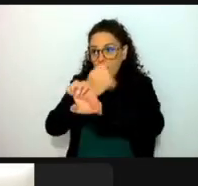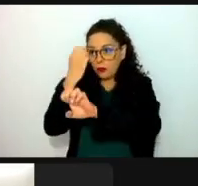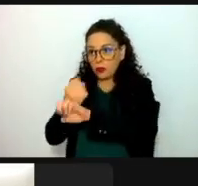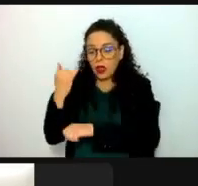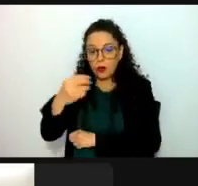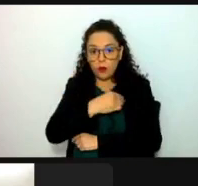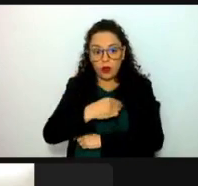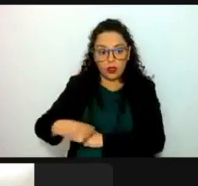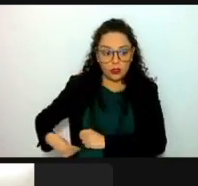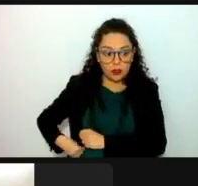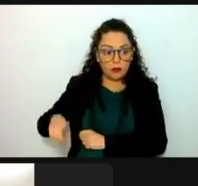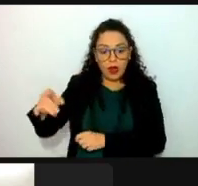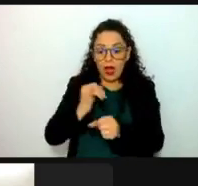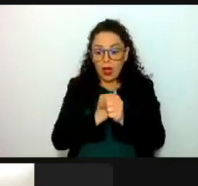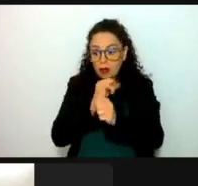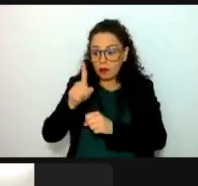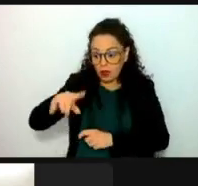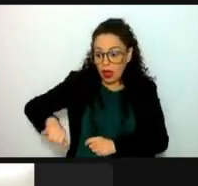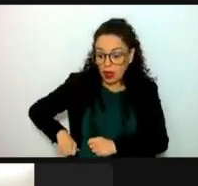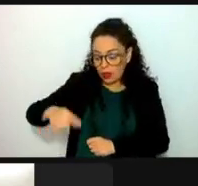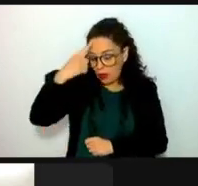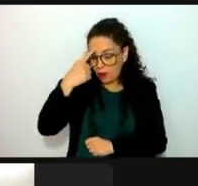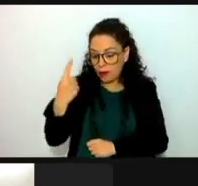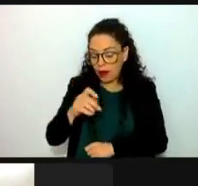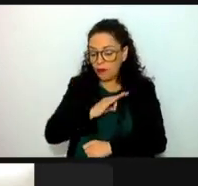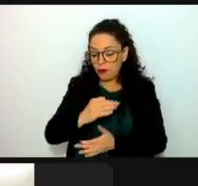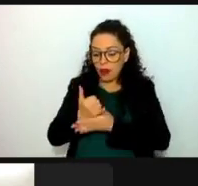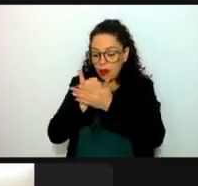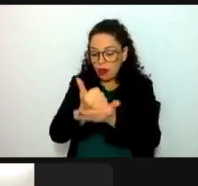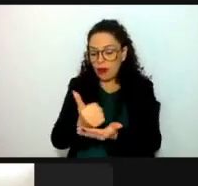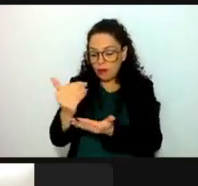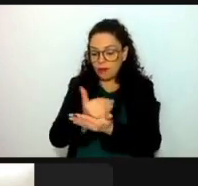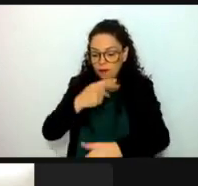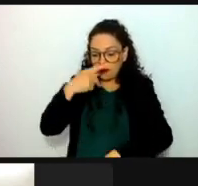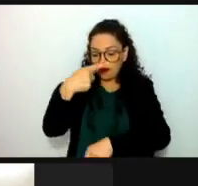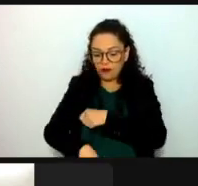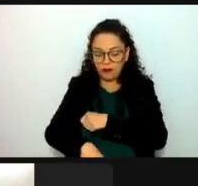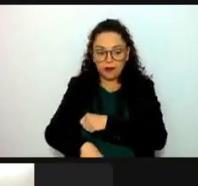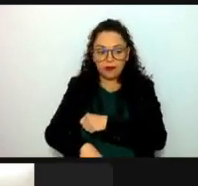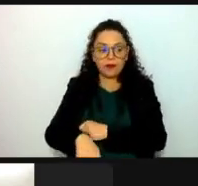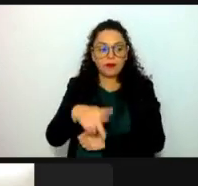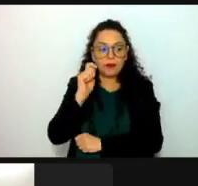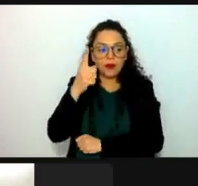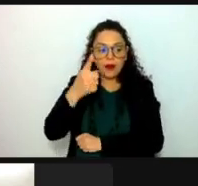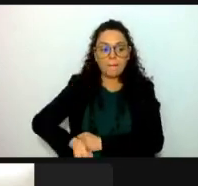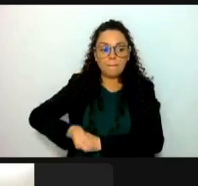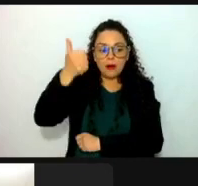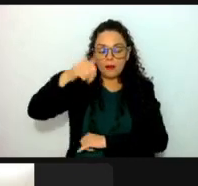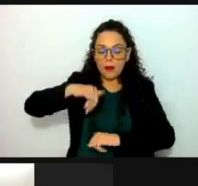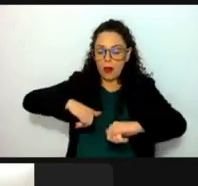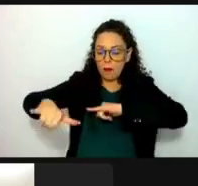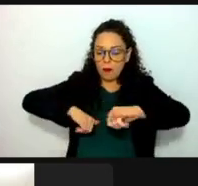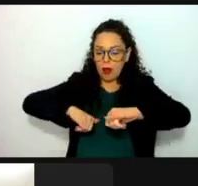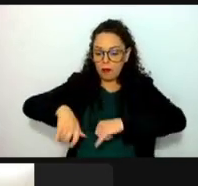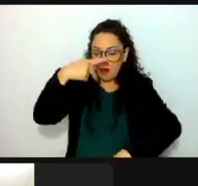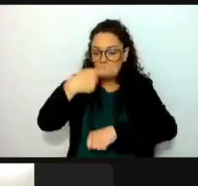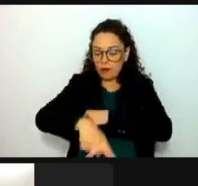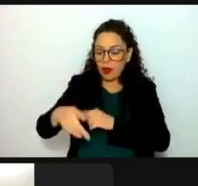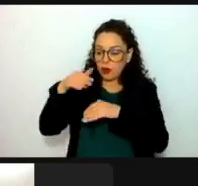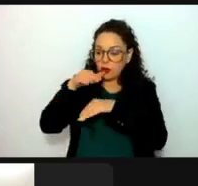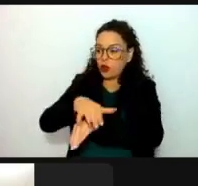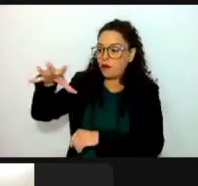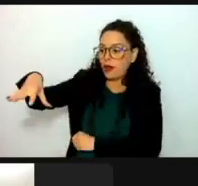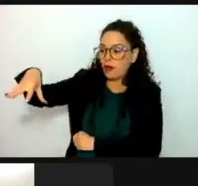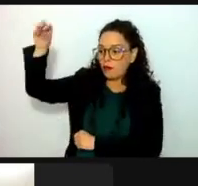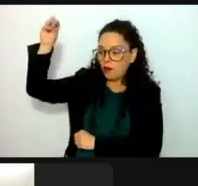que sus investigaciones ayuden a mitigar el riesgo de desastres la llevaron a hacer el primer mapa de peligros volcánicos de México, el del volcán de